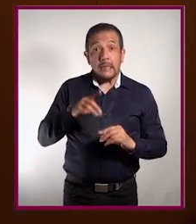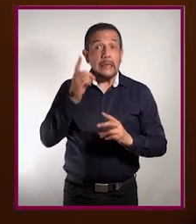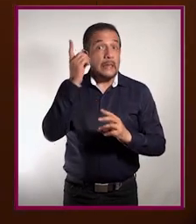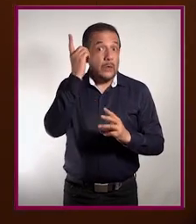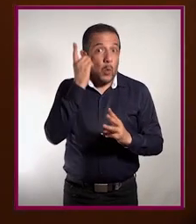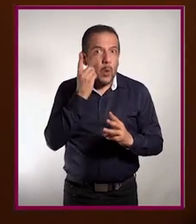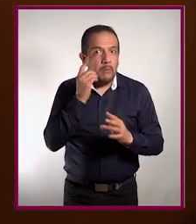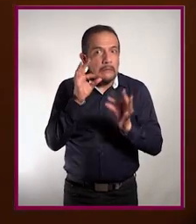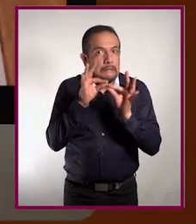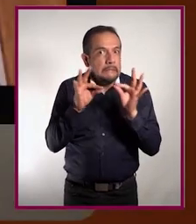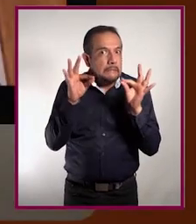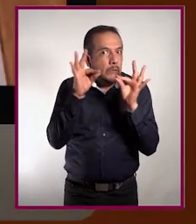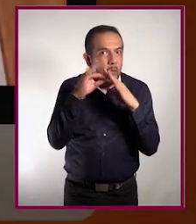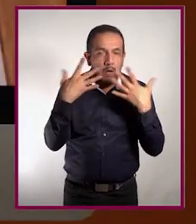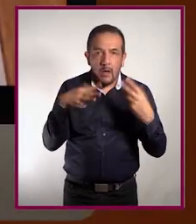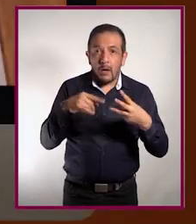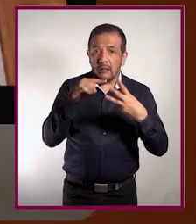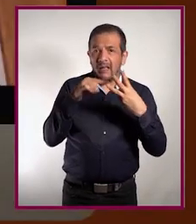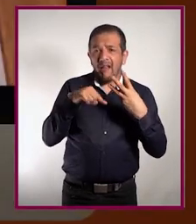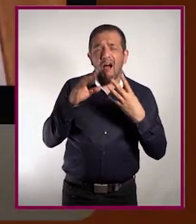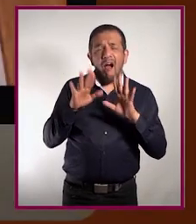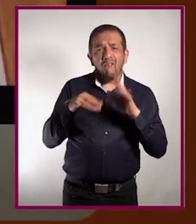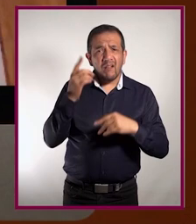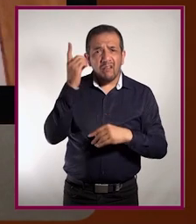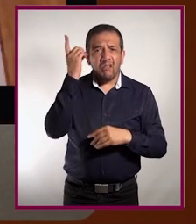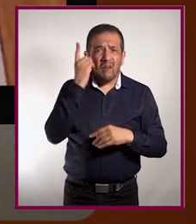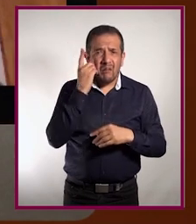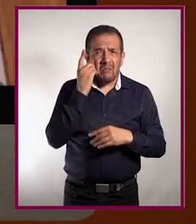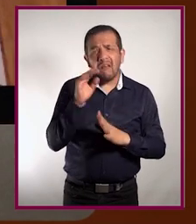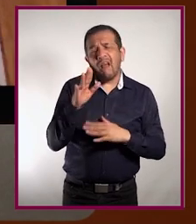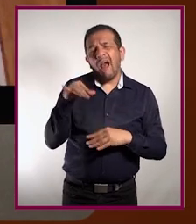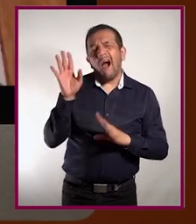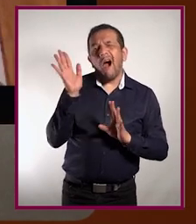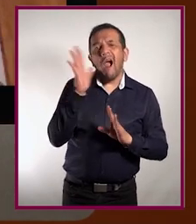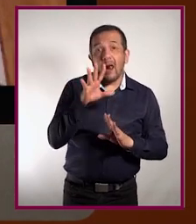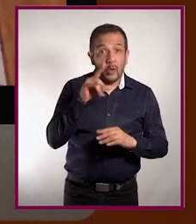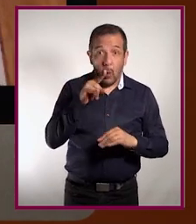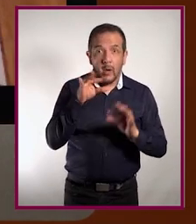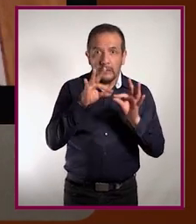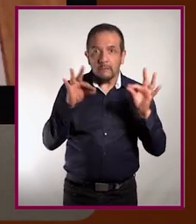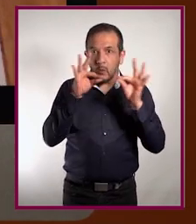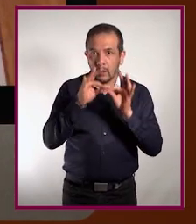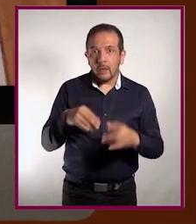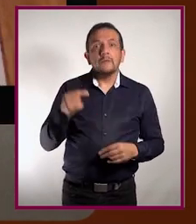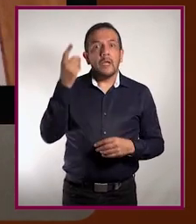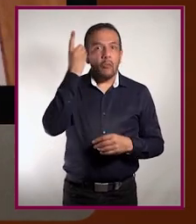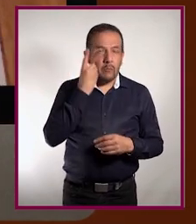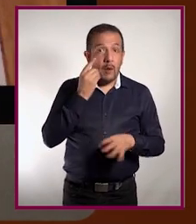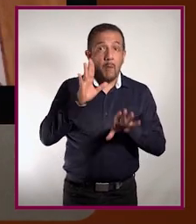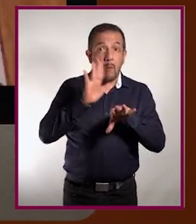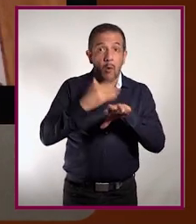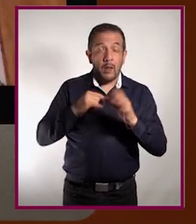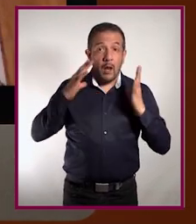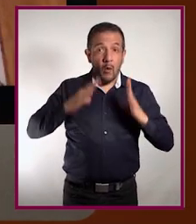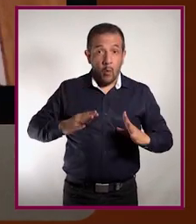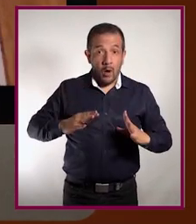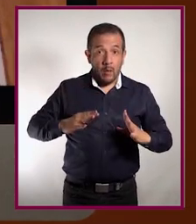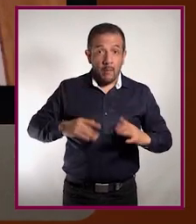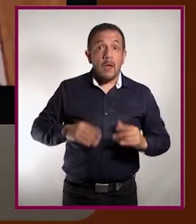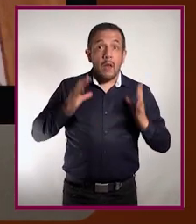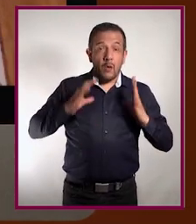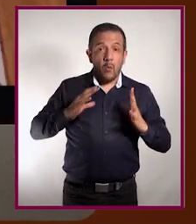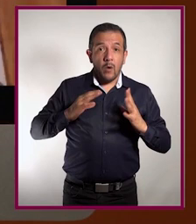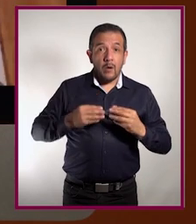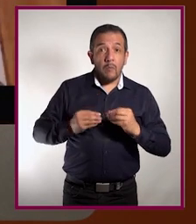El dormir que muchas y muchos consideran una cosa menor es realmente importante. Dormir es un momento en el que nuestro cuerpo hace muchas